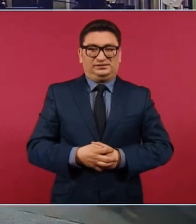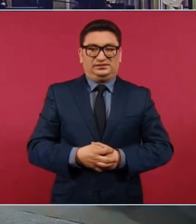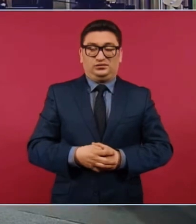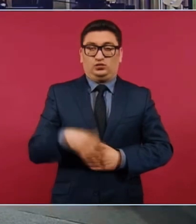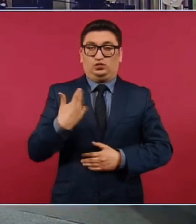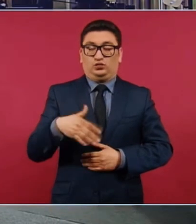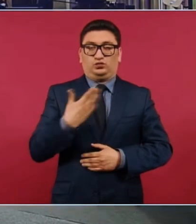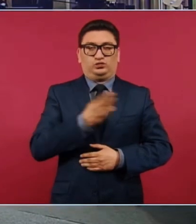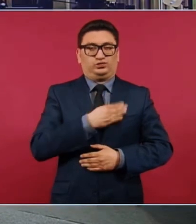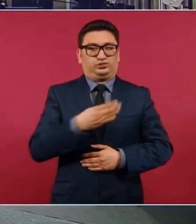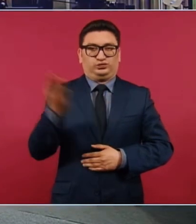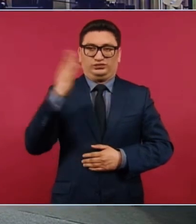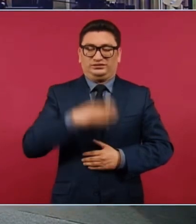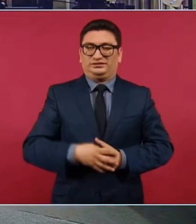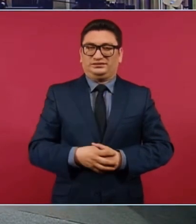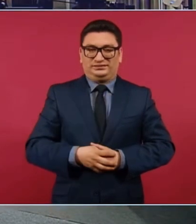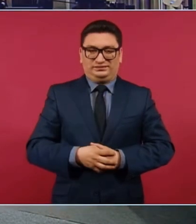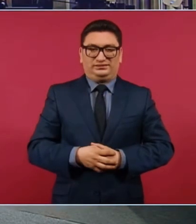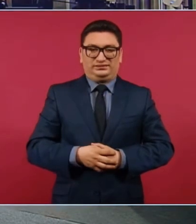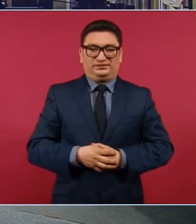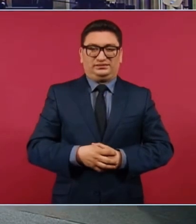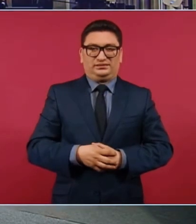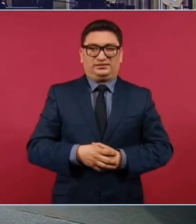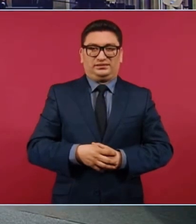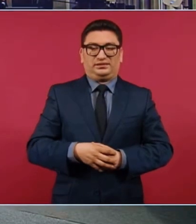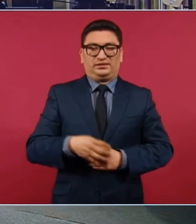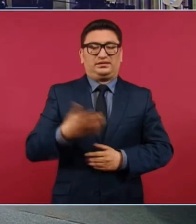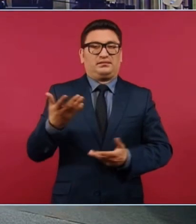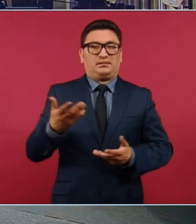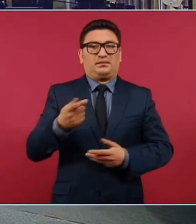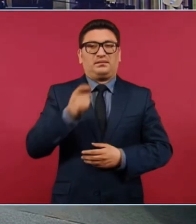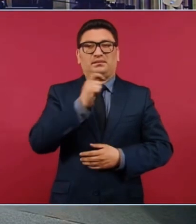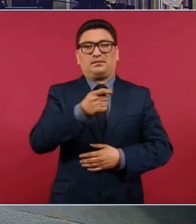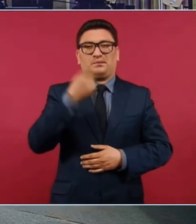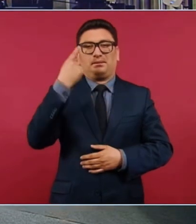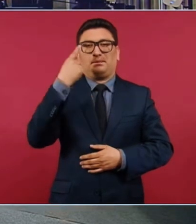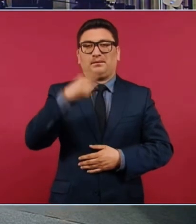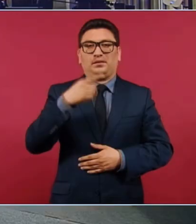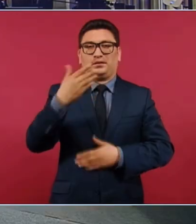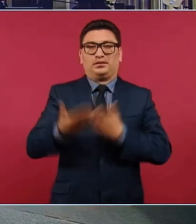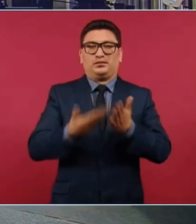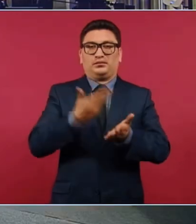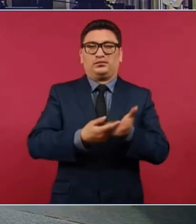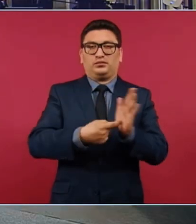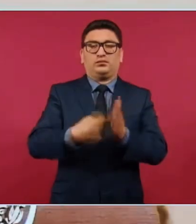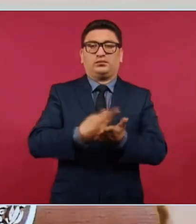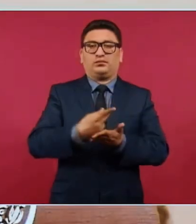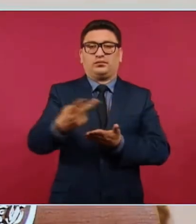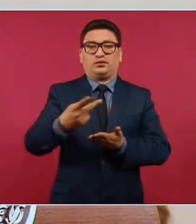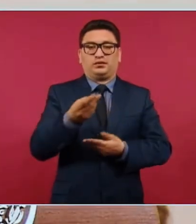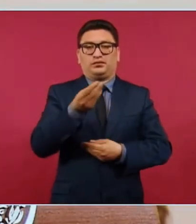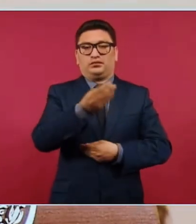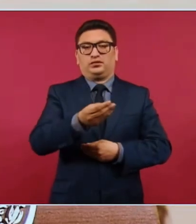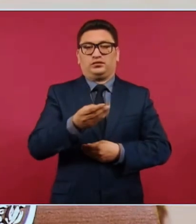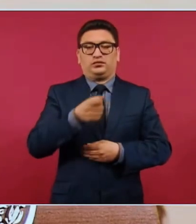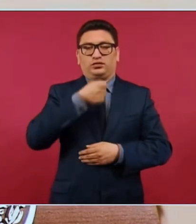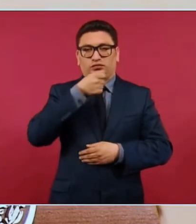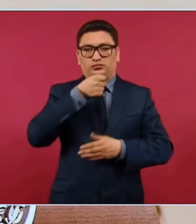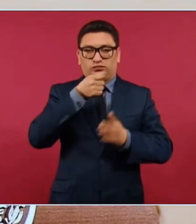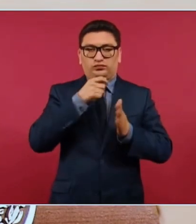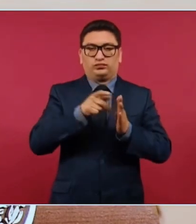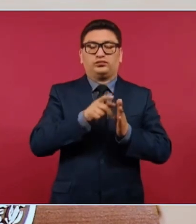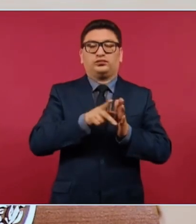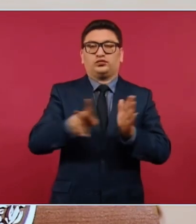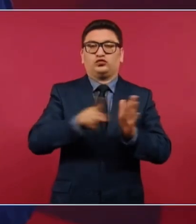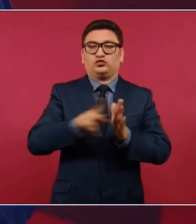Buenísimo. para proponerlo a premio del reportaje del año.